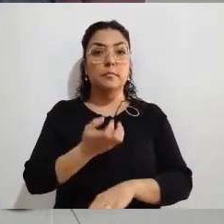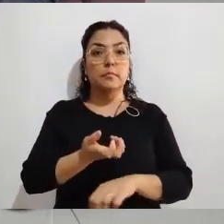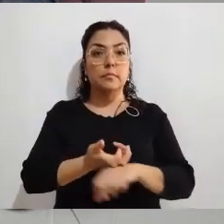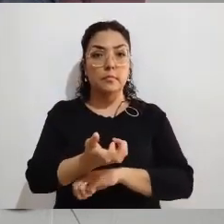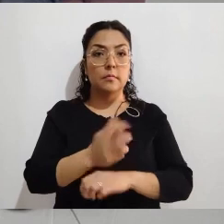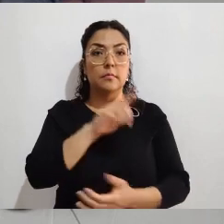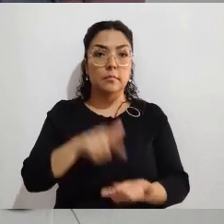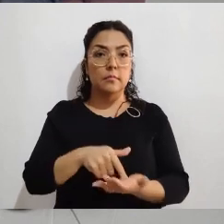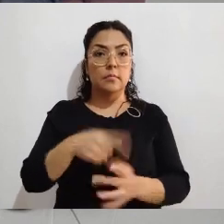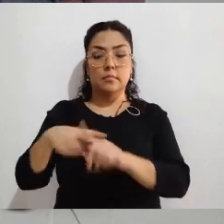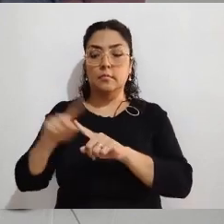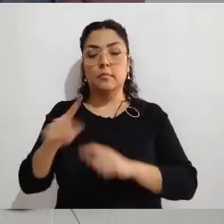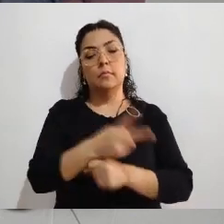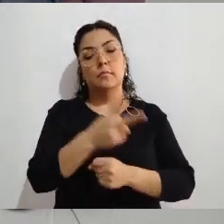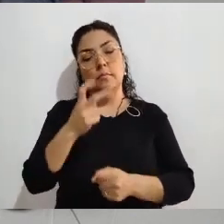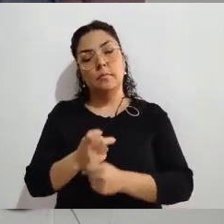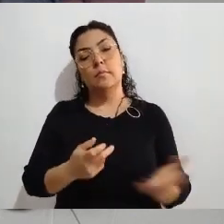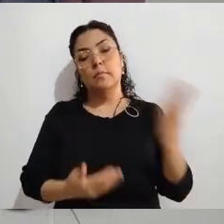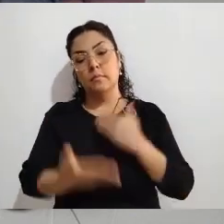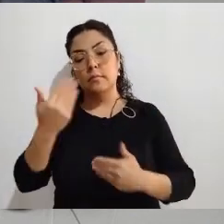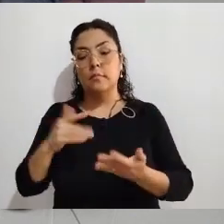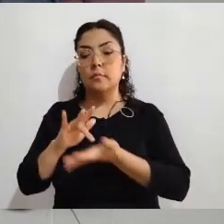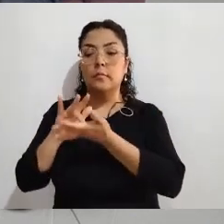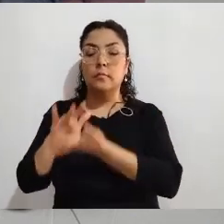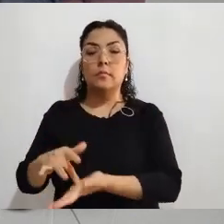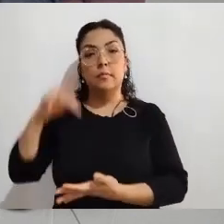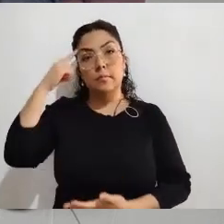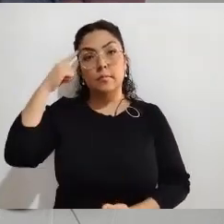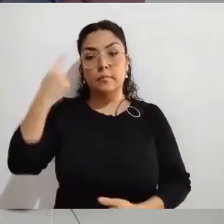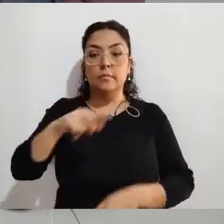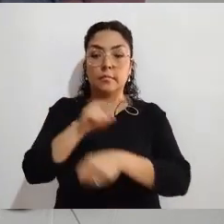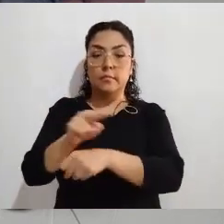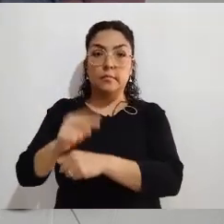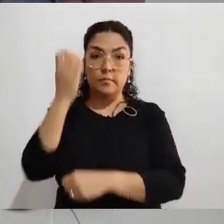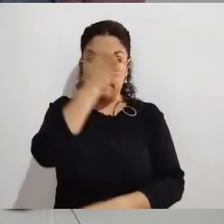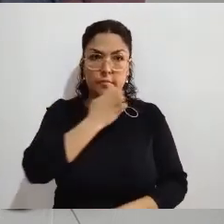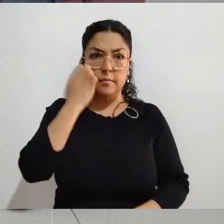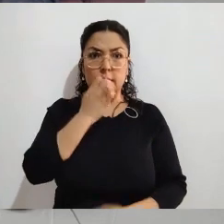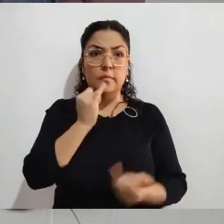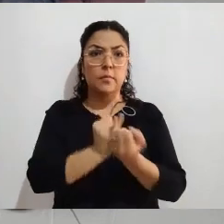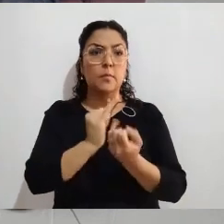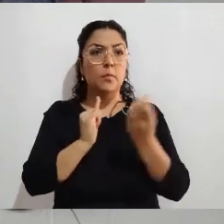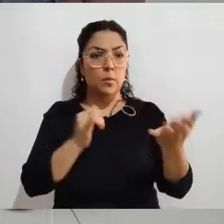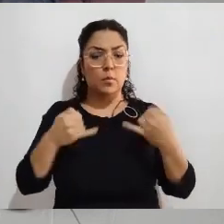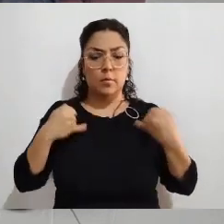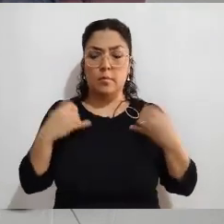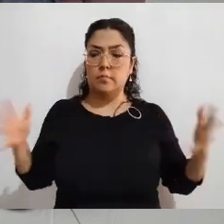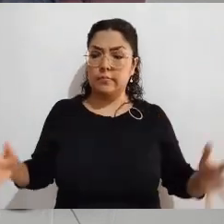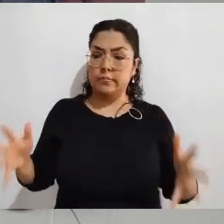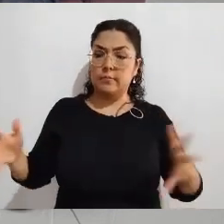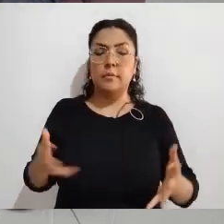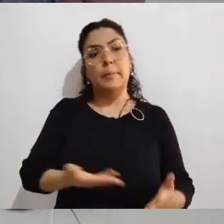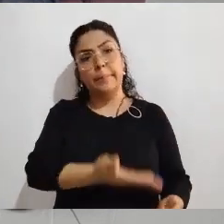también como docente me imagino que impulsó mucho para que los jóvenes fueran y participaran como observadoras y como observadores electorales.